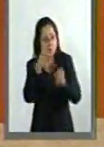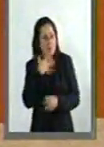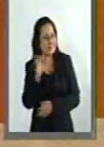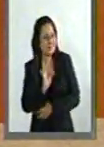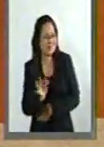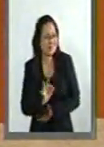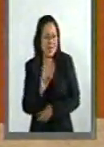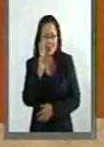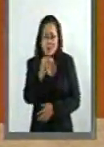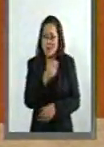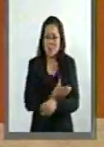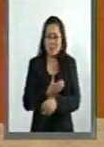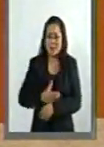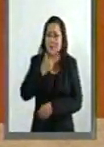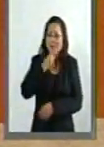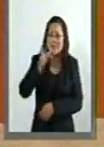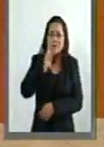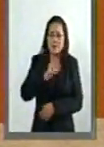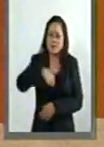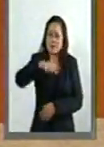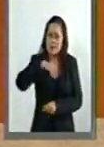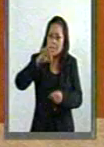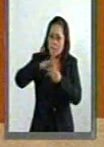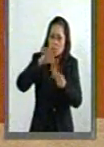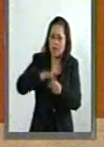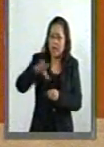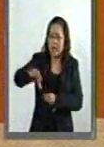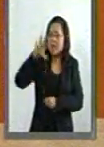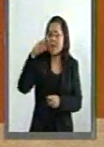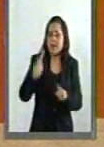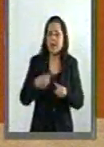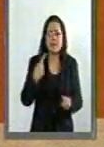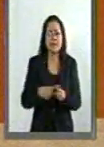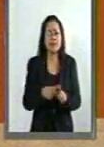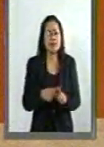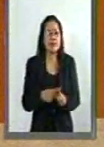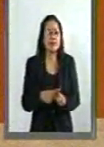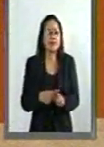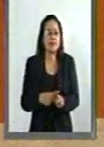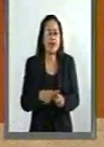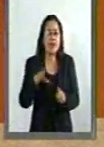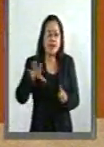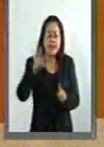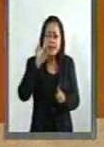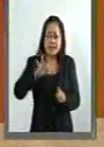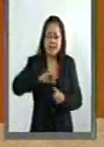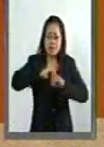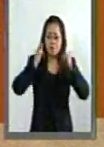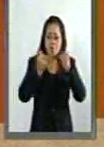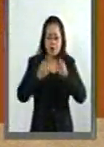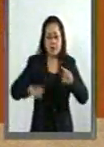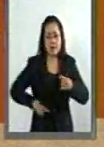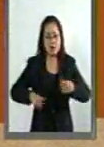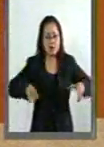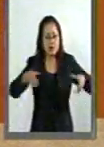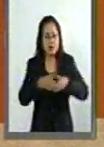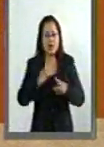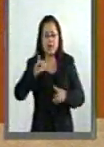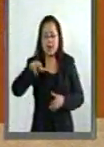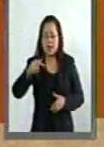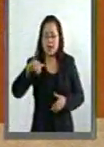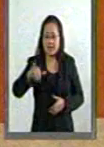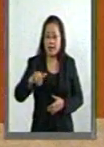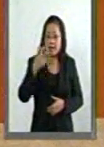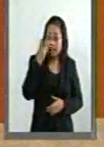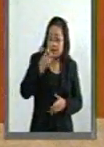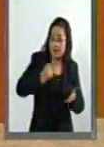debo decir, compañeros y compañeras. votar a un integrante de la Junta de Gobierno del INEGI es nada más y nada menos